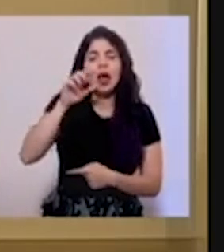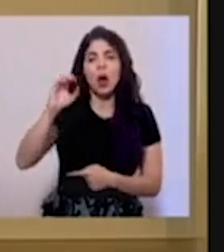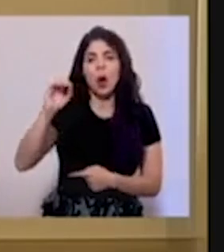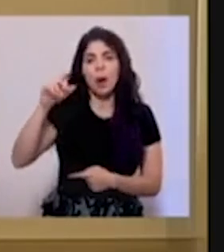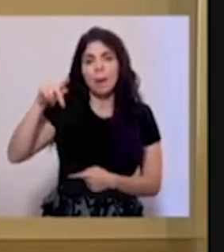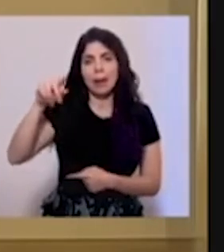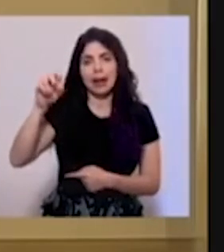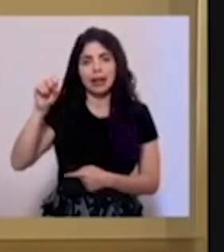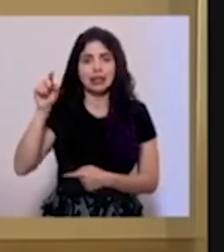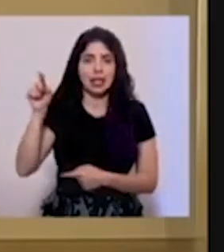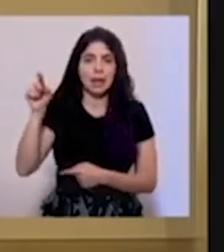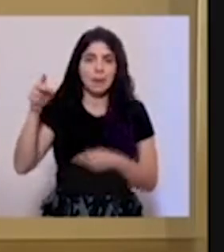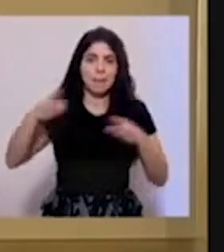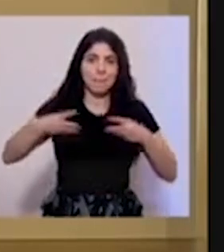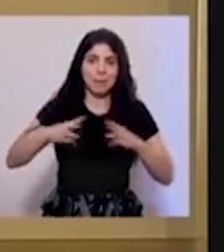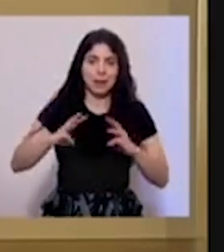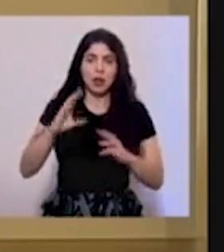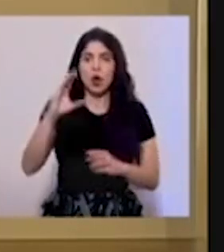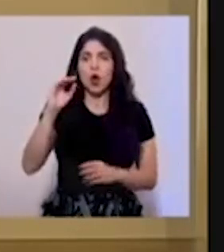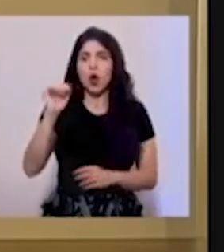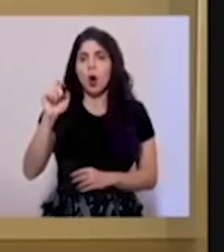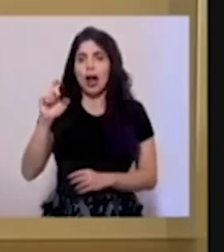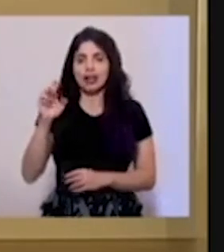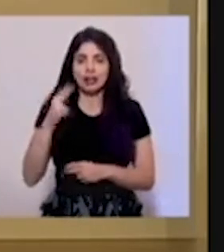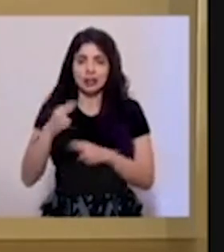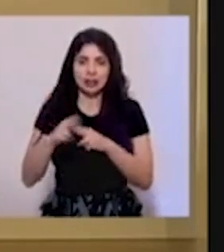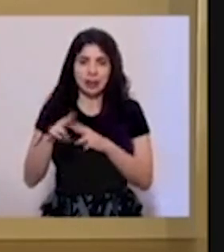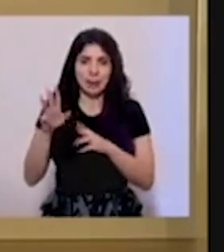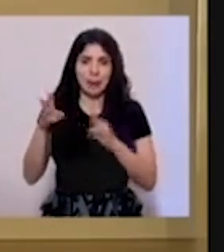Sería por ahí, por el mecanismo COVAX que se llama.